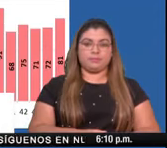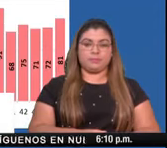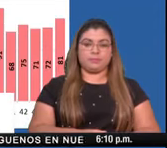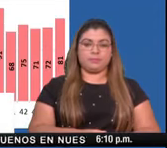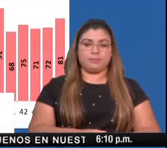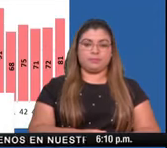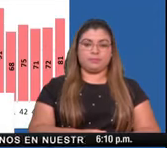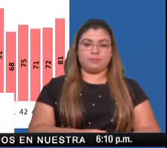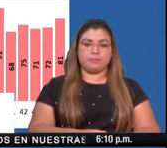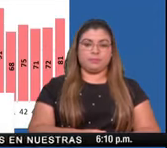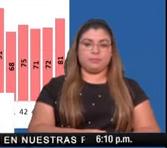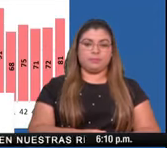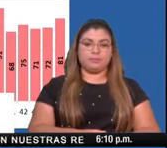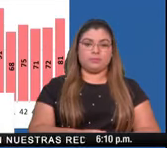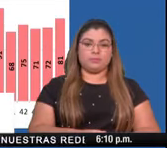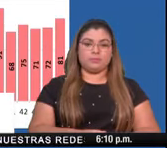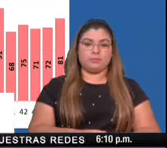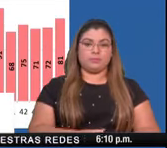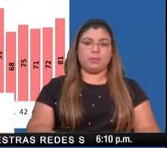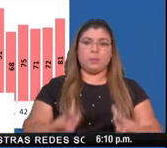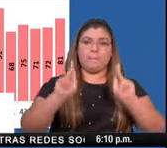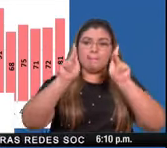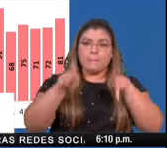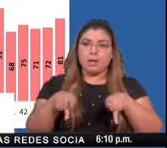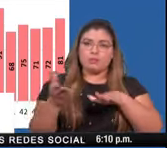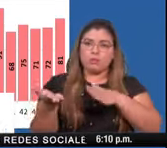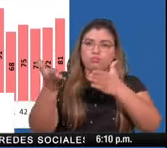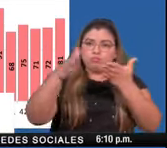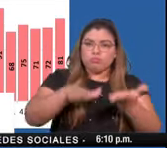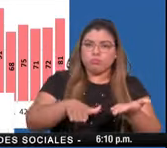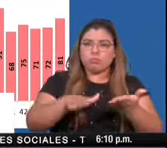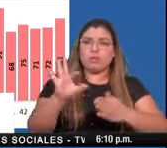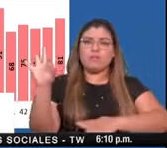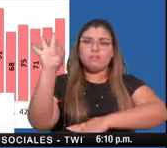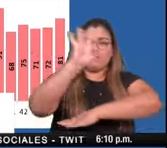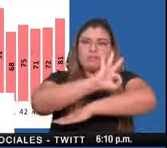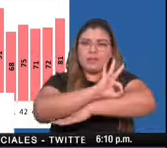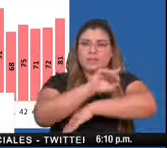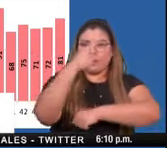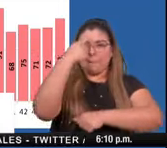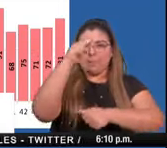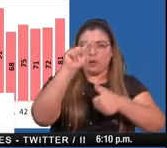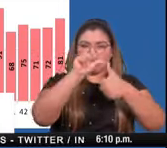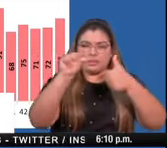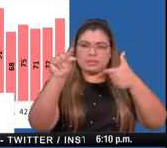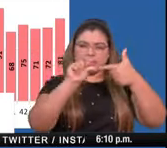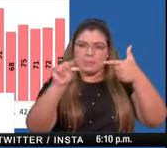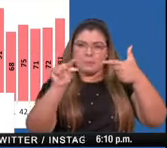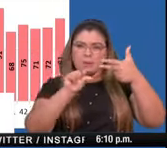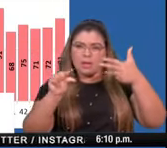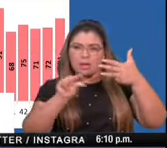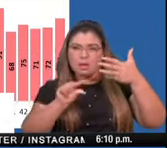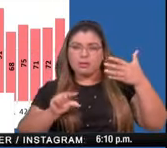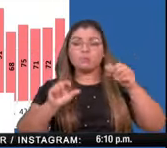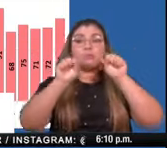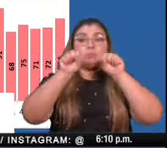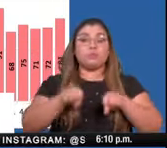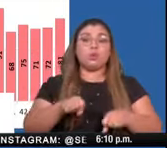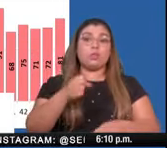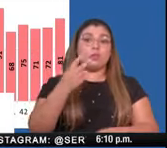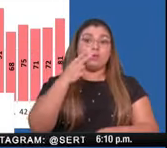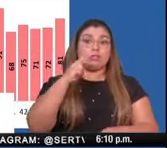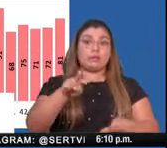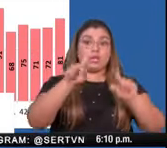Las defunciones en cuanto a las fechas de reportes por semana epidemiológica, podemos ver que